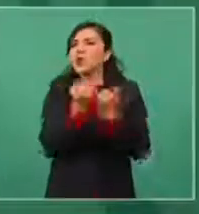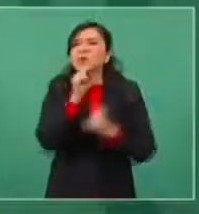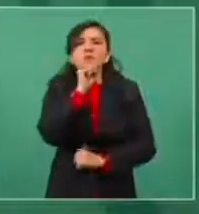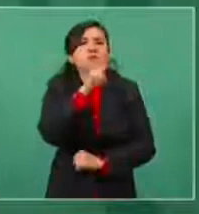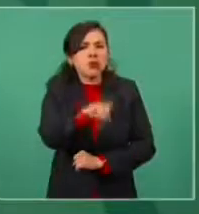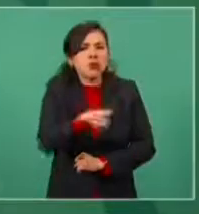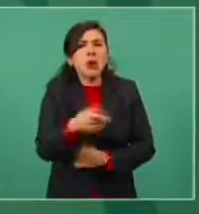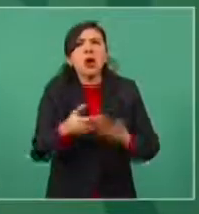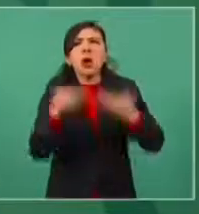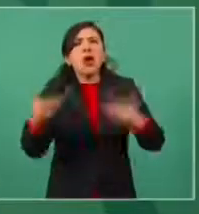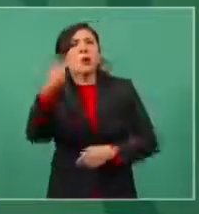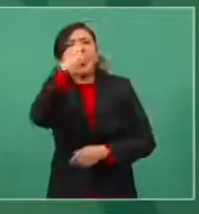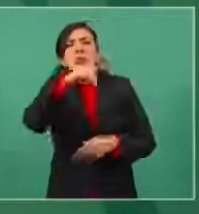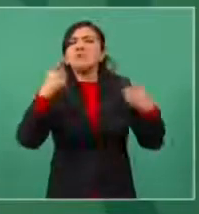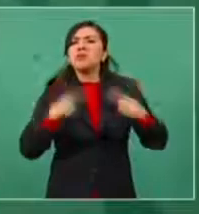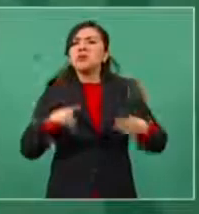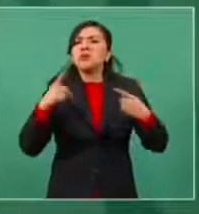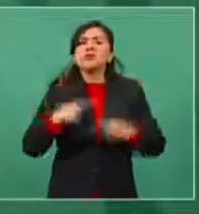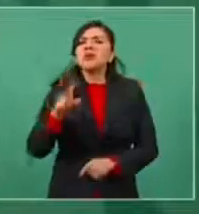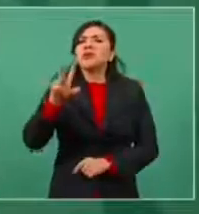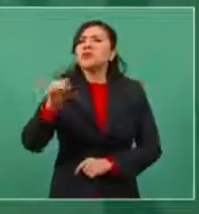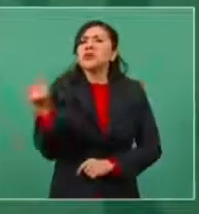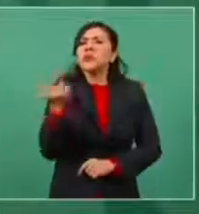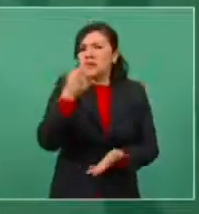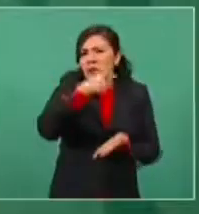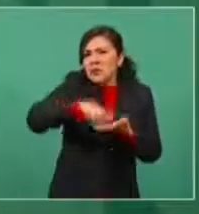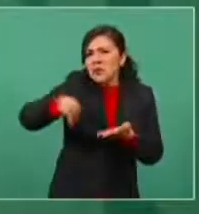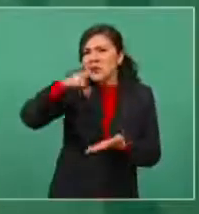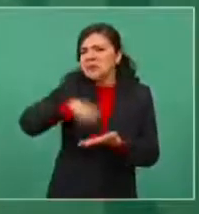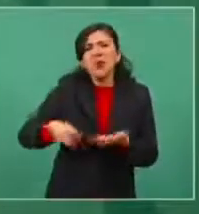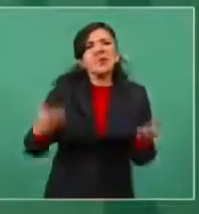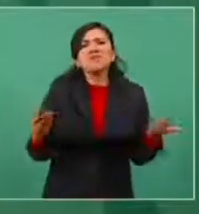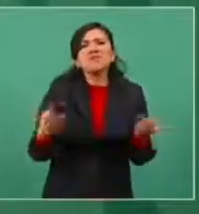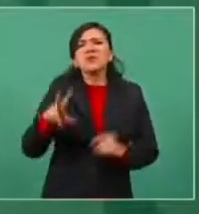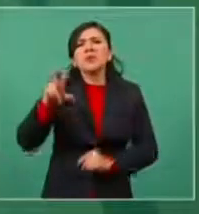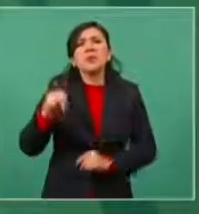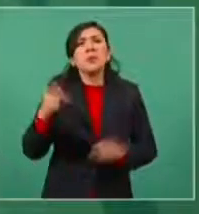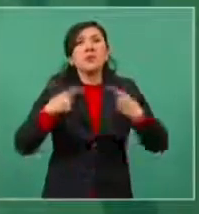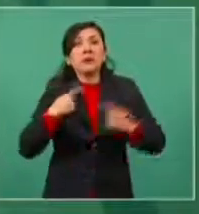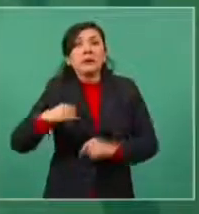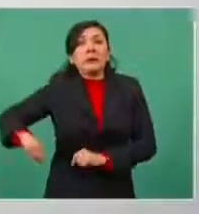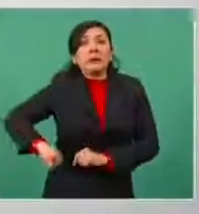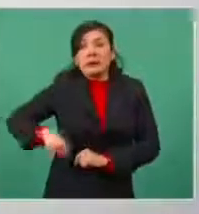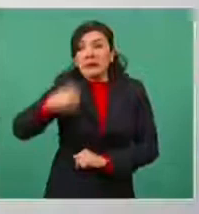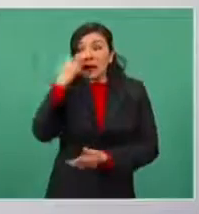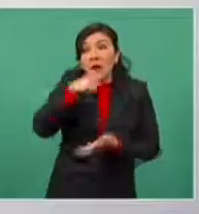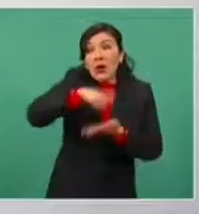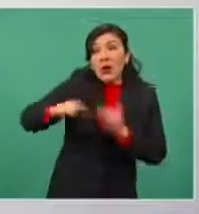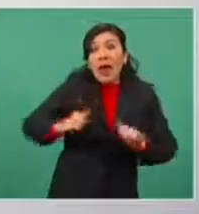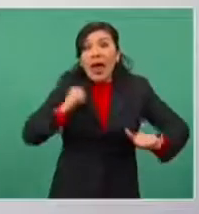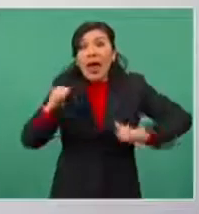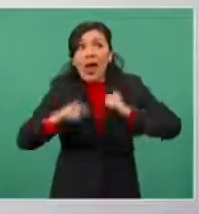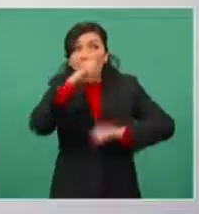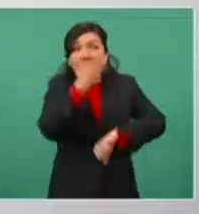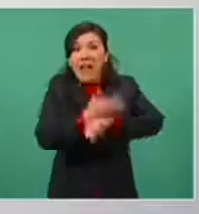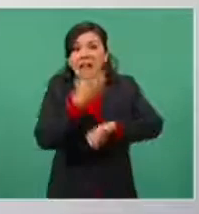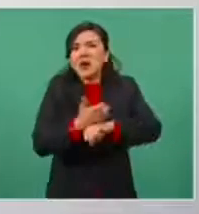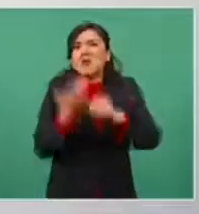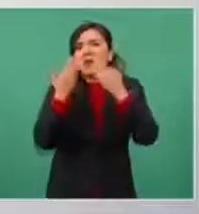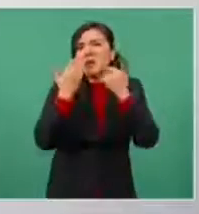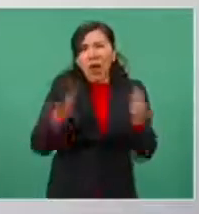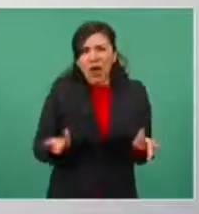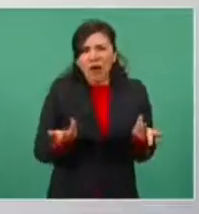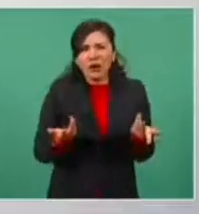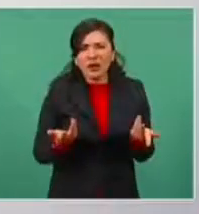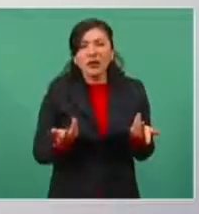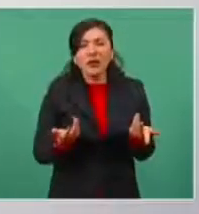consumirse, no tiene el mismo mercado en Estados Unidos y